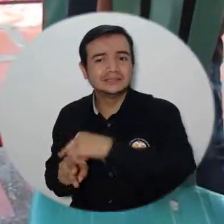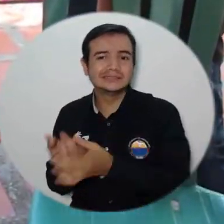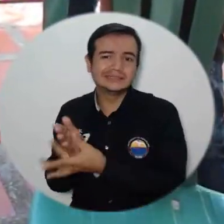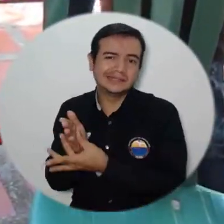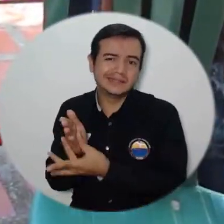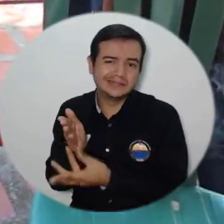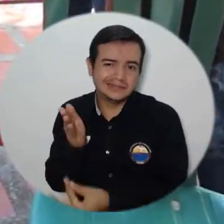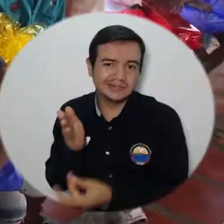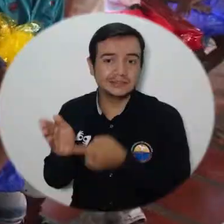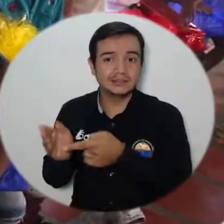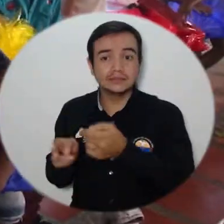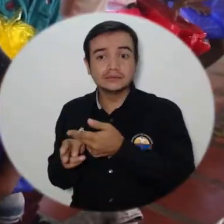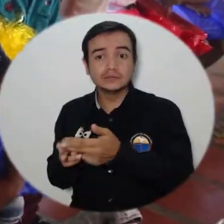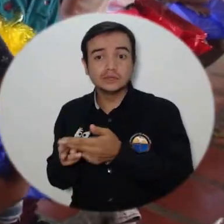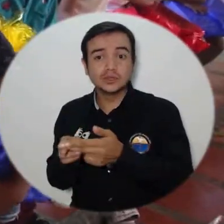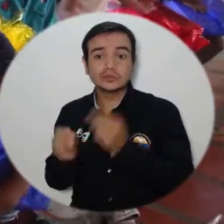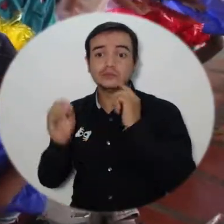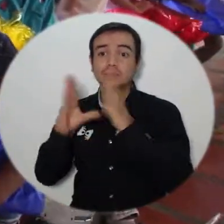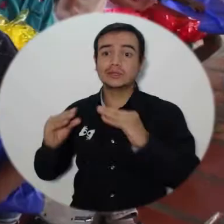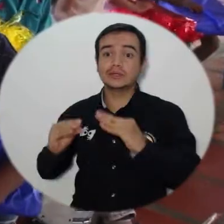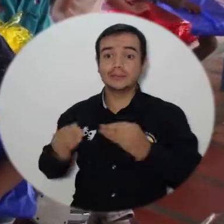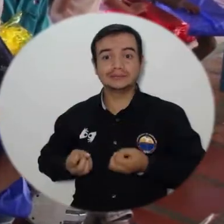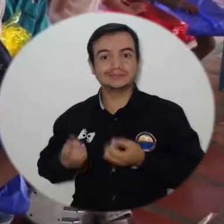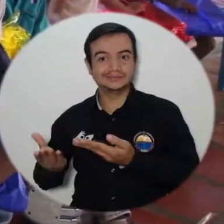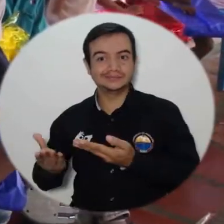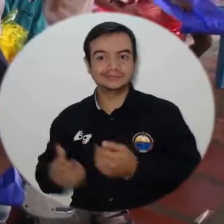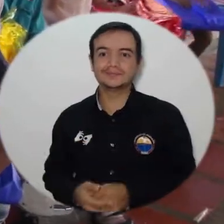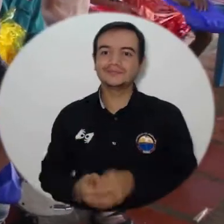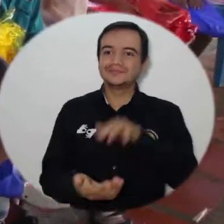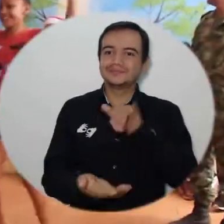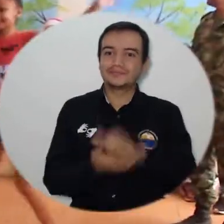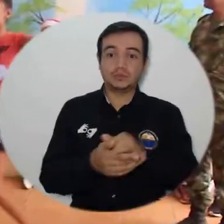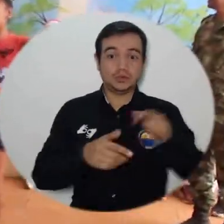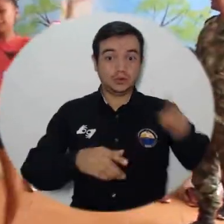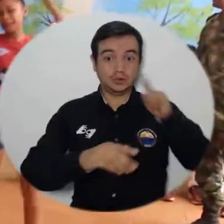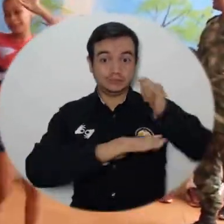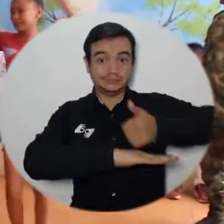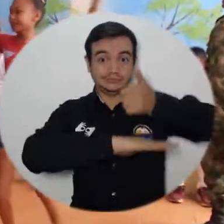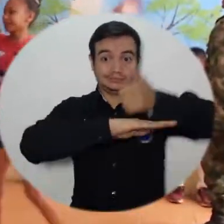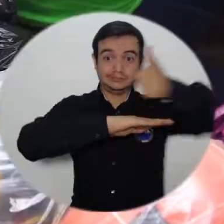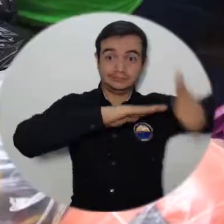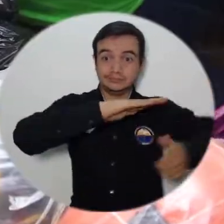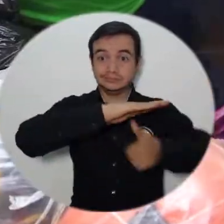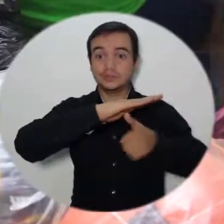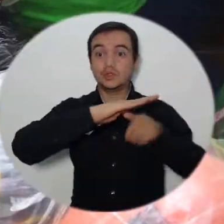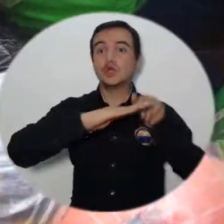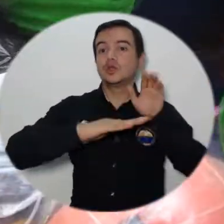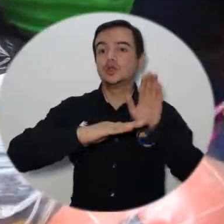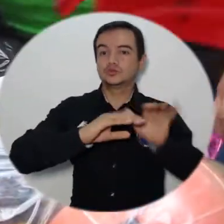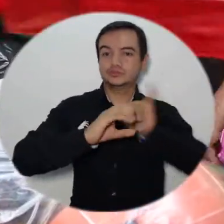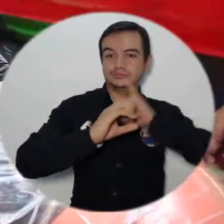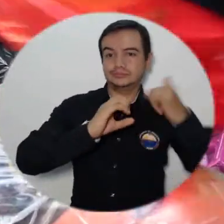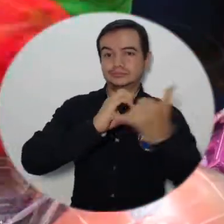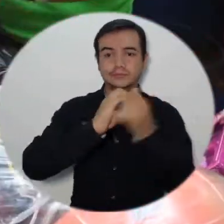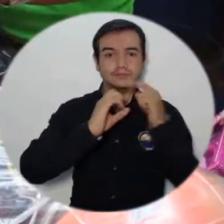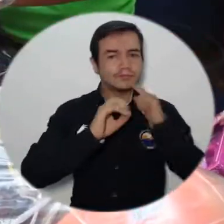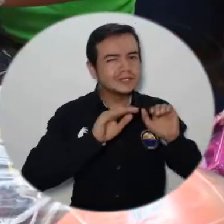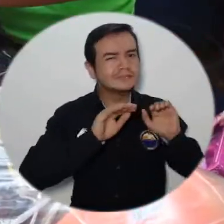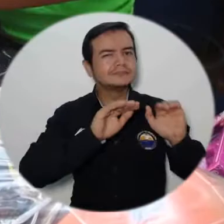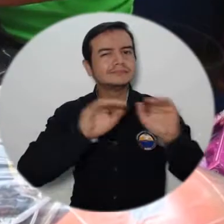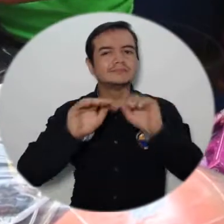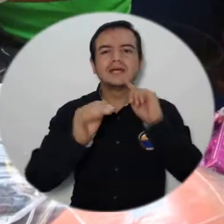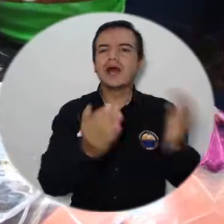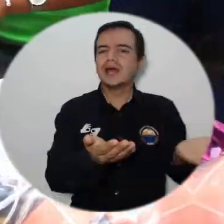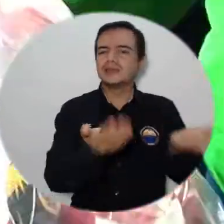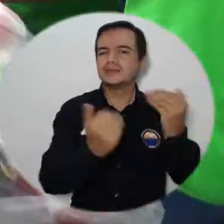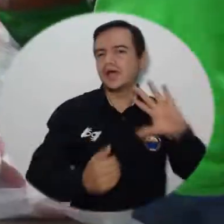decembrina que se avecina. En este sentido, la Vicerrectoría de Extensión y Proyección Social convoca a la comunidad estudiantil y a